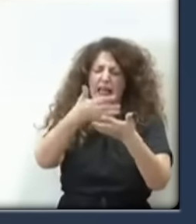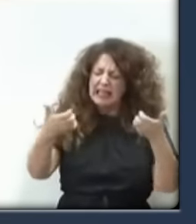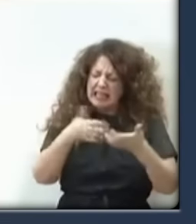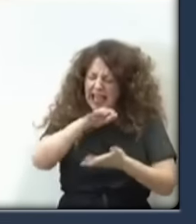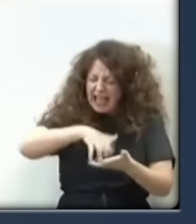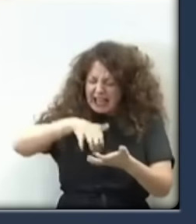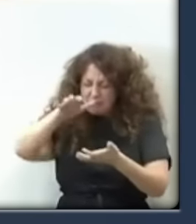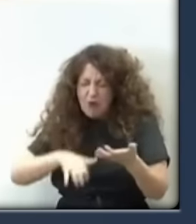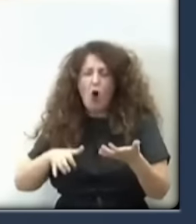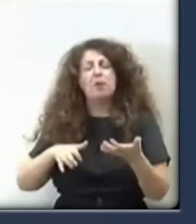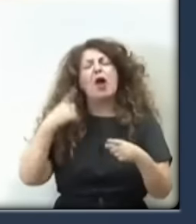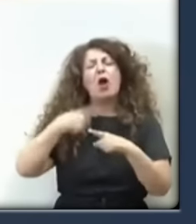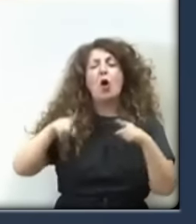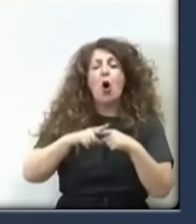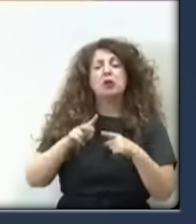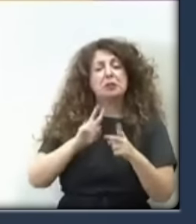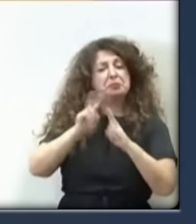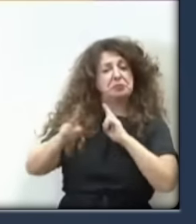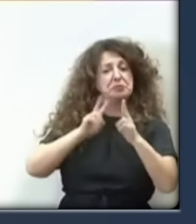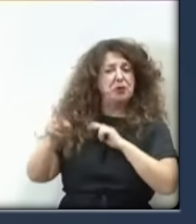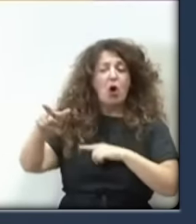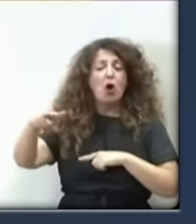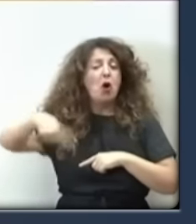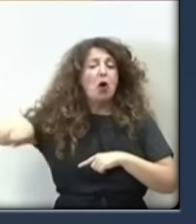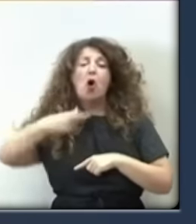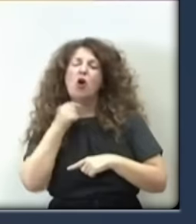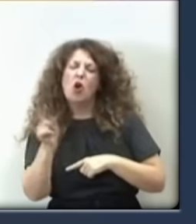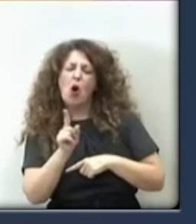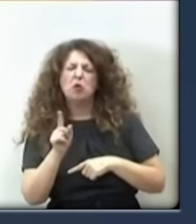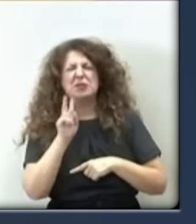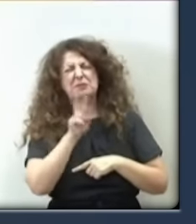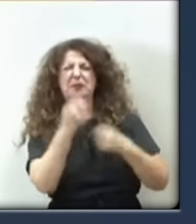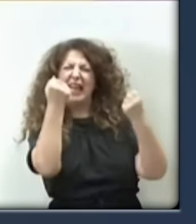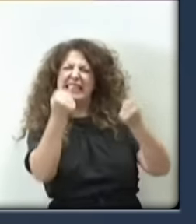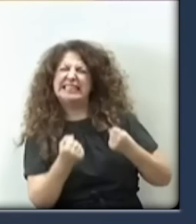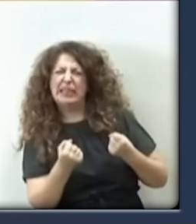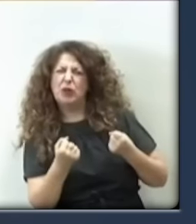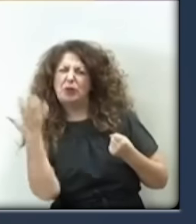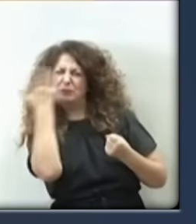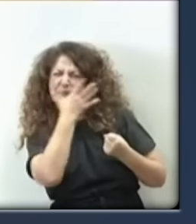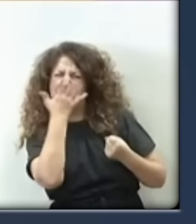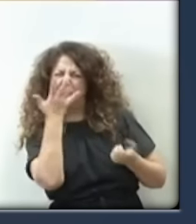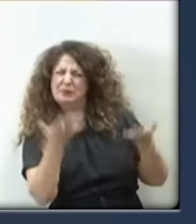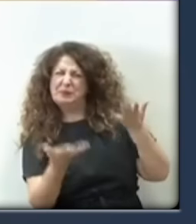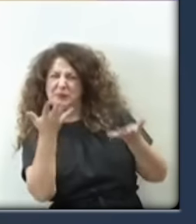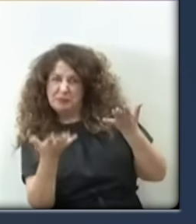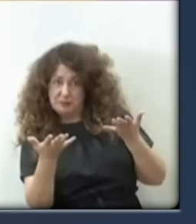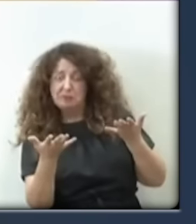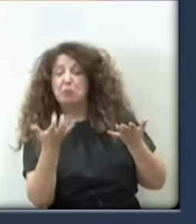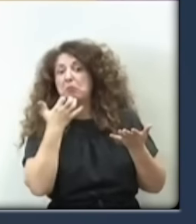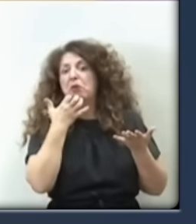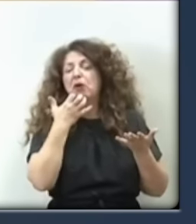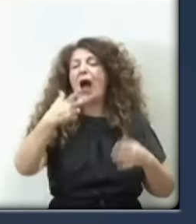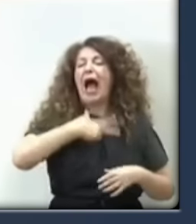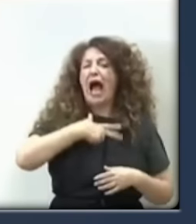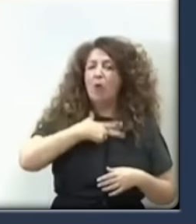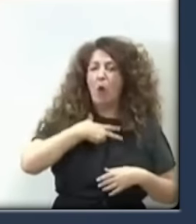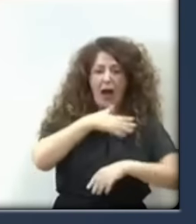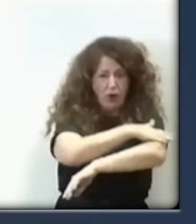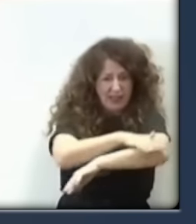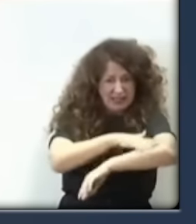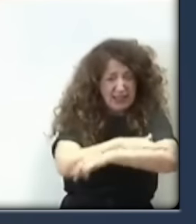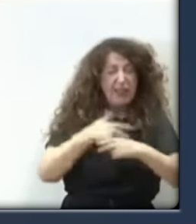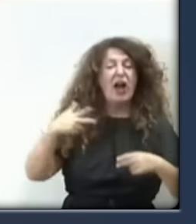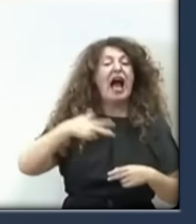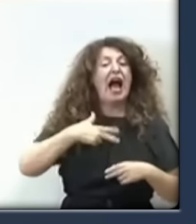o las órdenes, ponen ustedes en cuestión las instituciones, empezando por la abogacía del Estado, la fiscalía, el